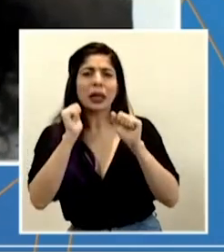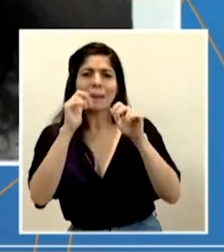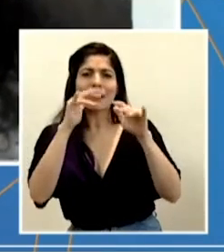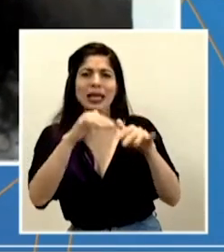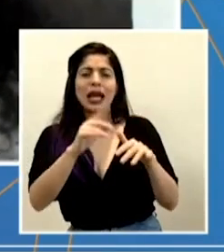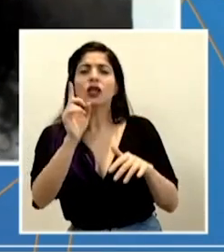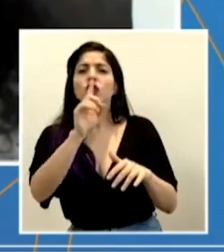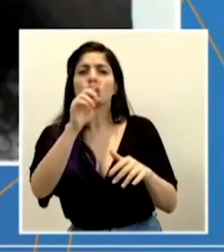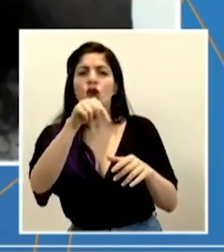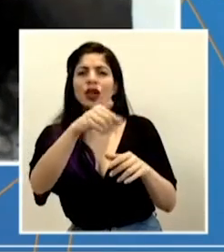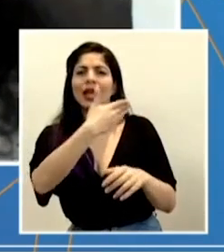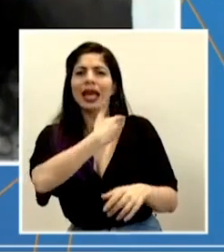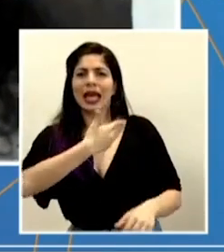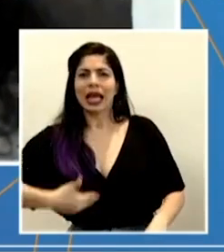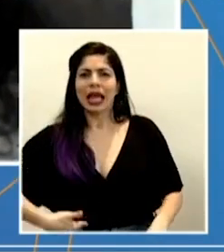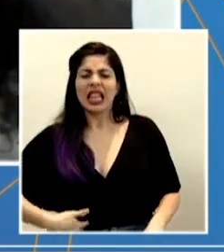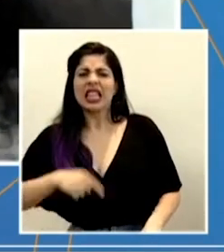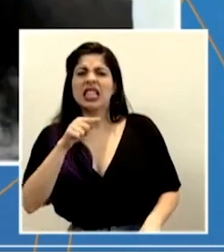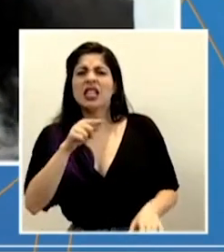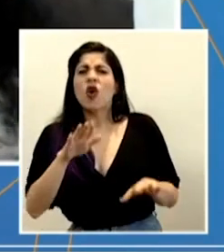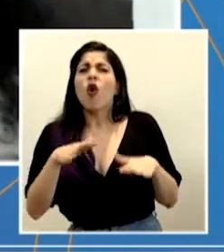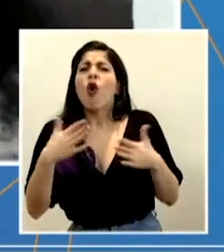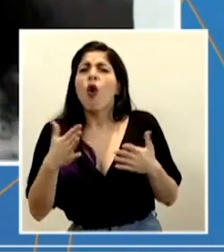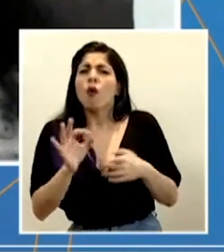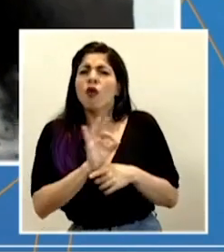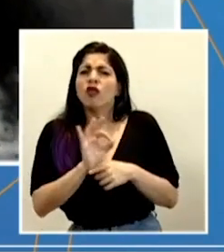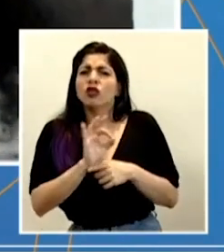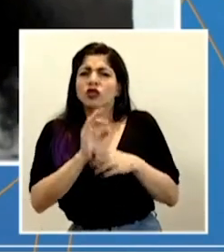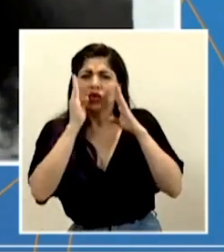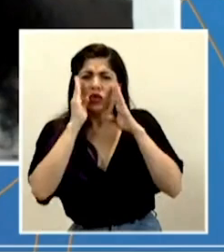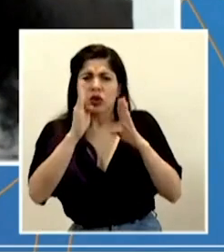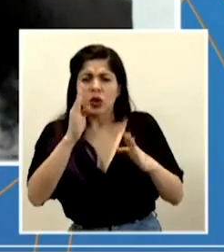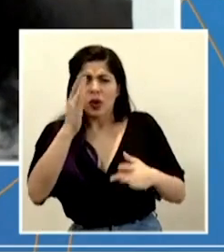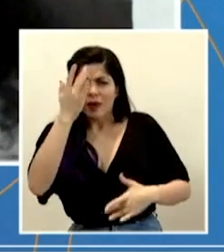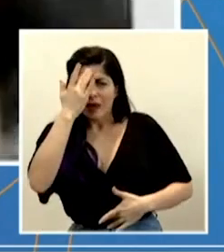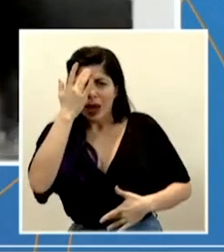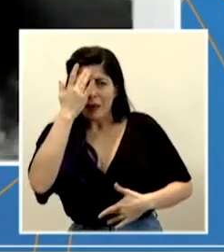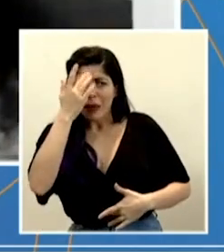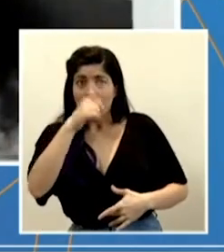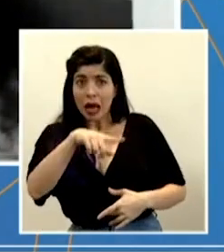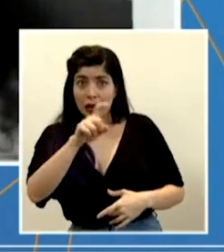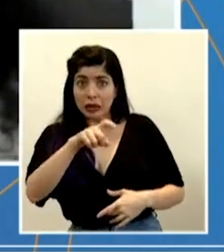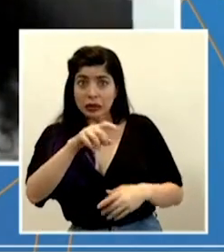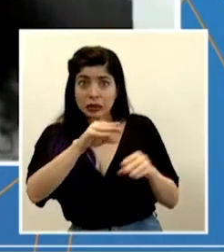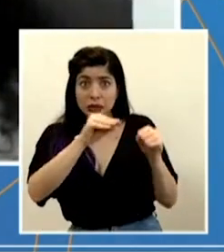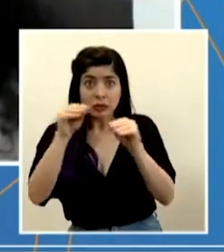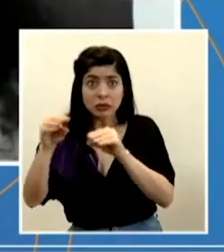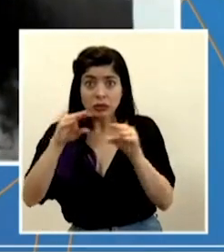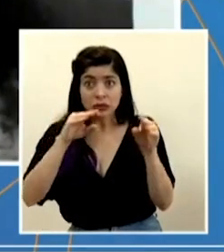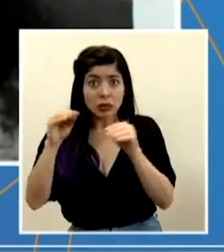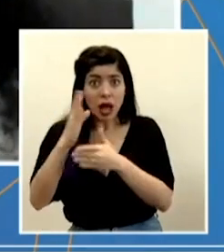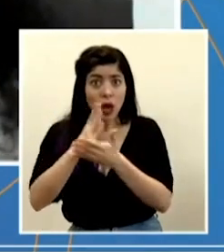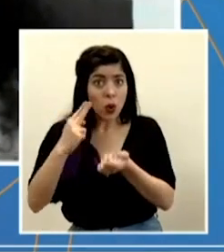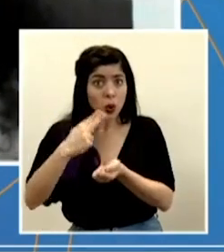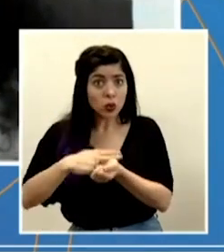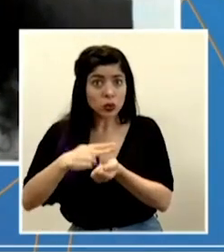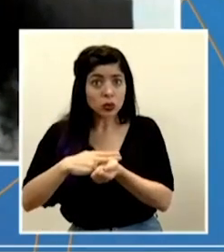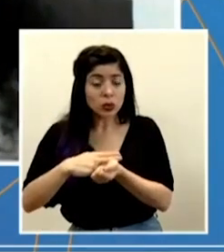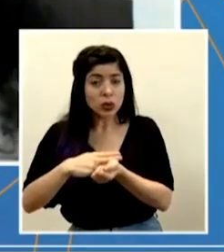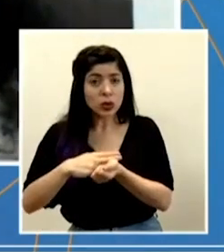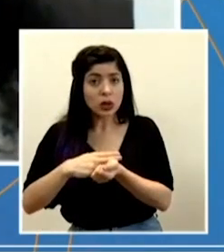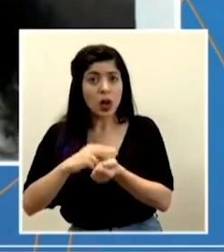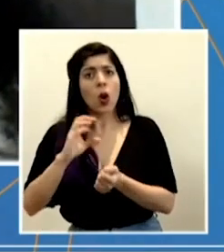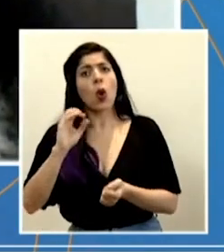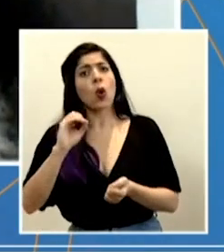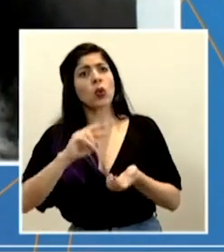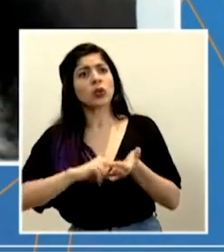Heredia. ¿Cómo funcionan los enfermos? ¿Han requerido traslado al centro médico? ¿O podría decir